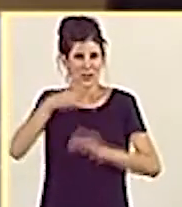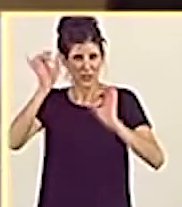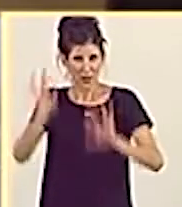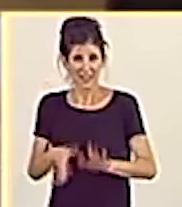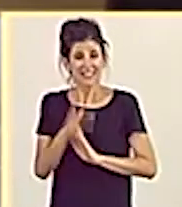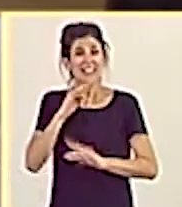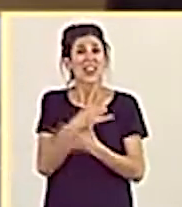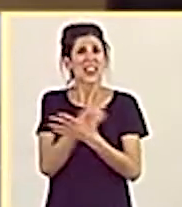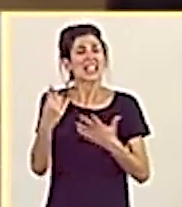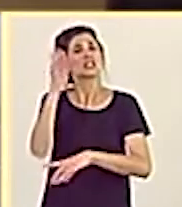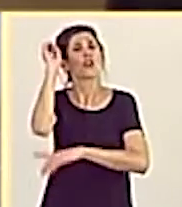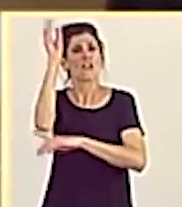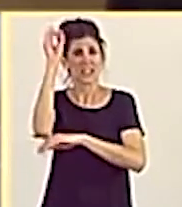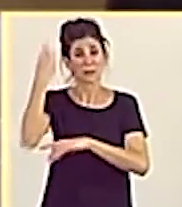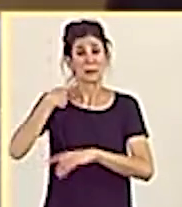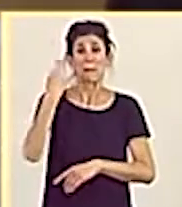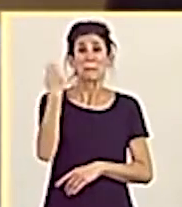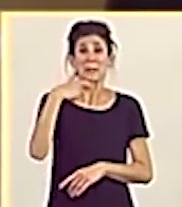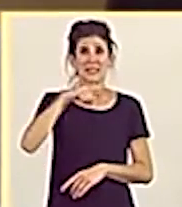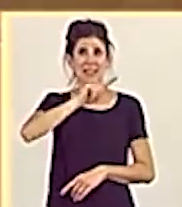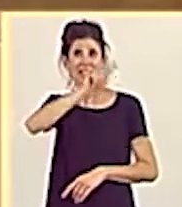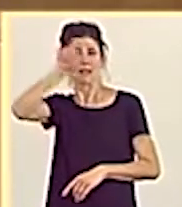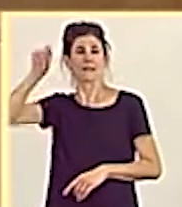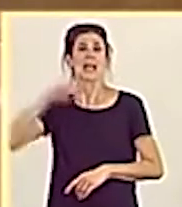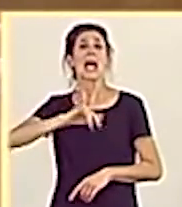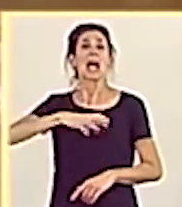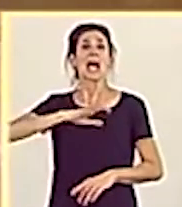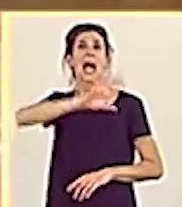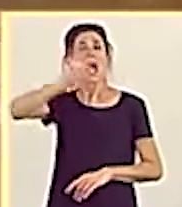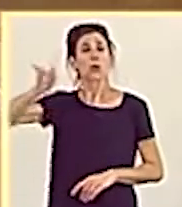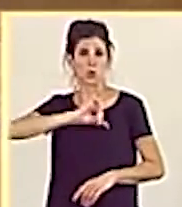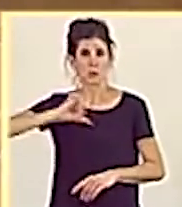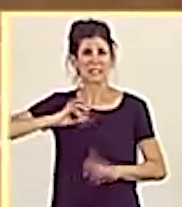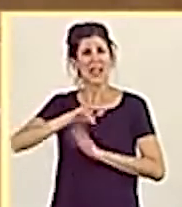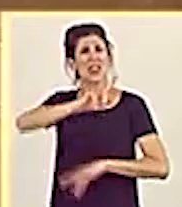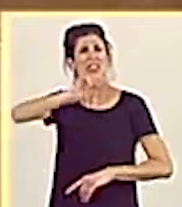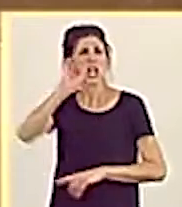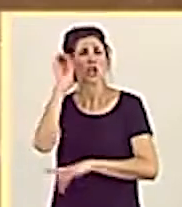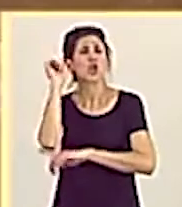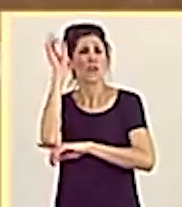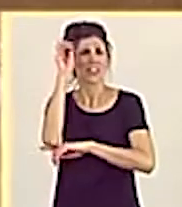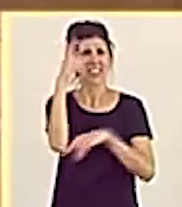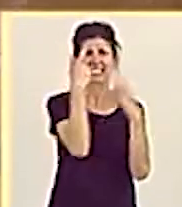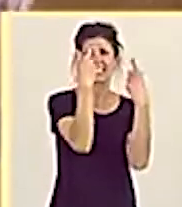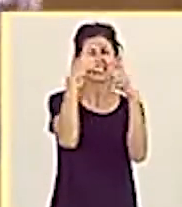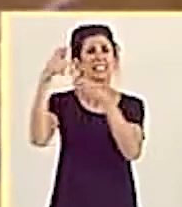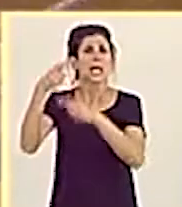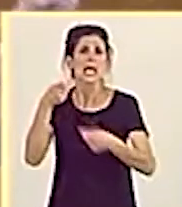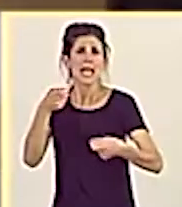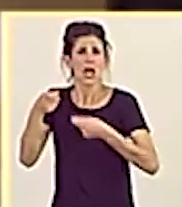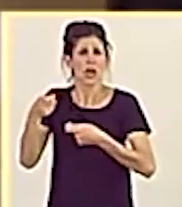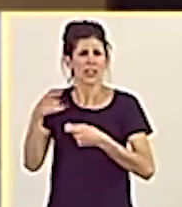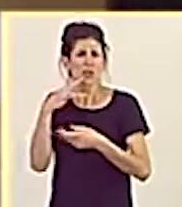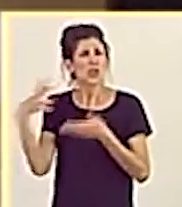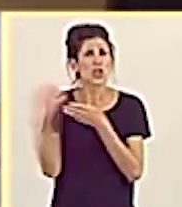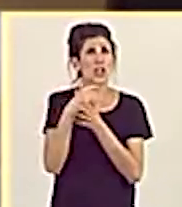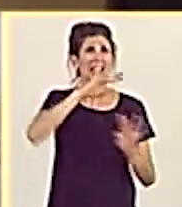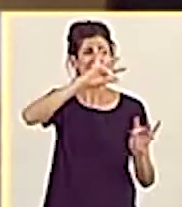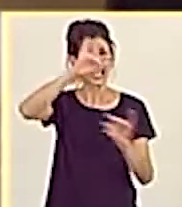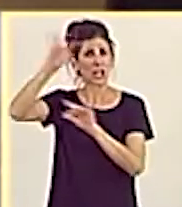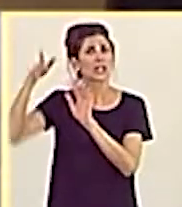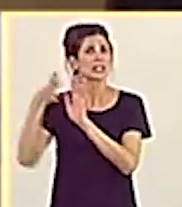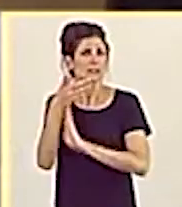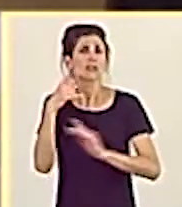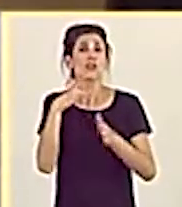con las presidencias de las autonomías de este país. Cien conferencias sectoriales negociando con todos los territorios,